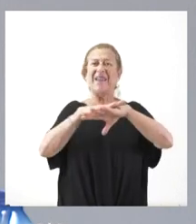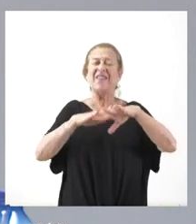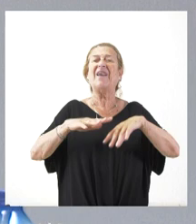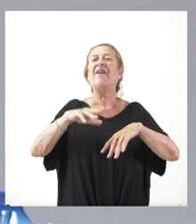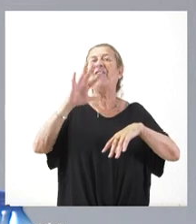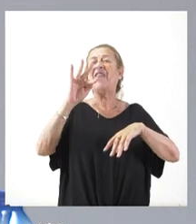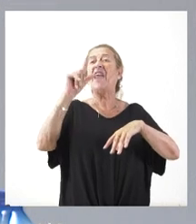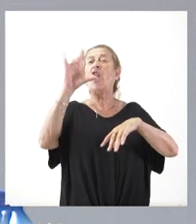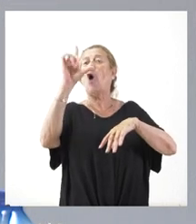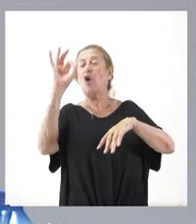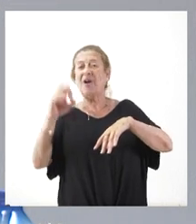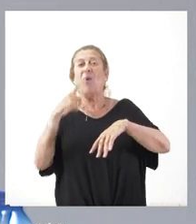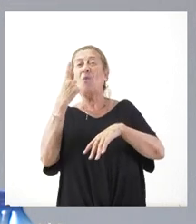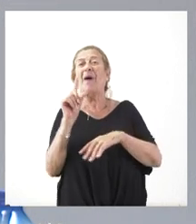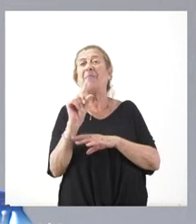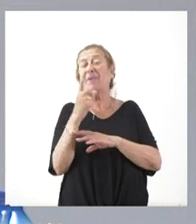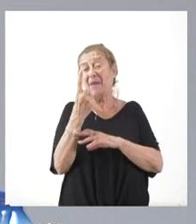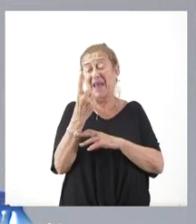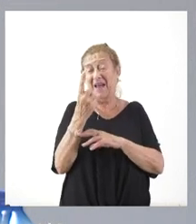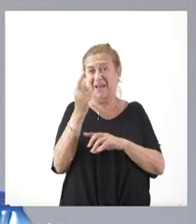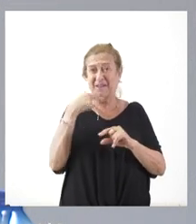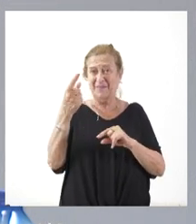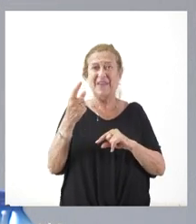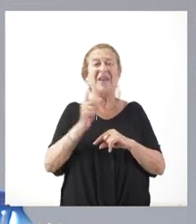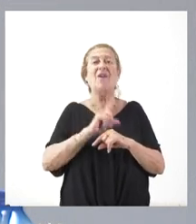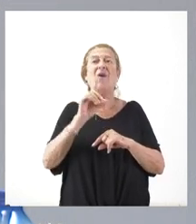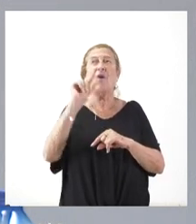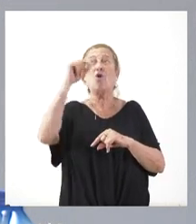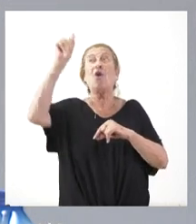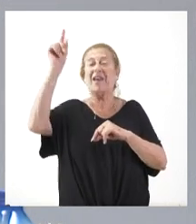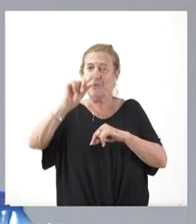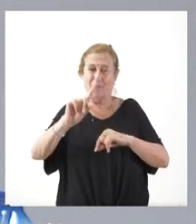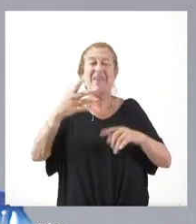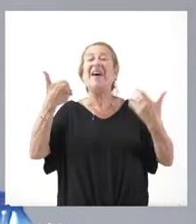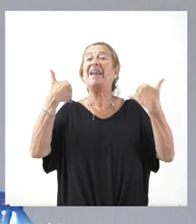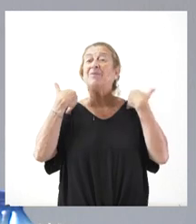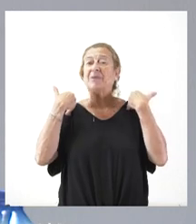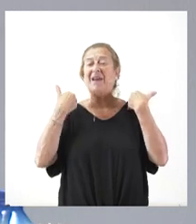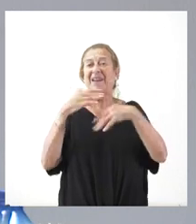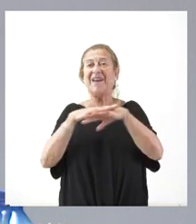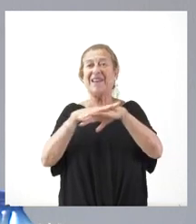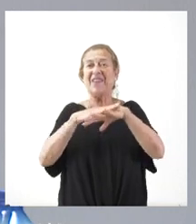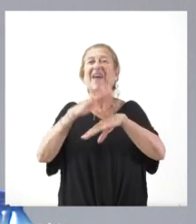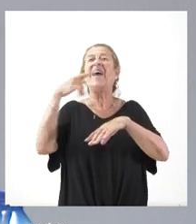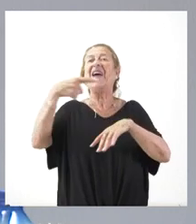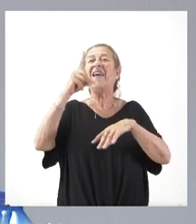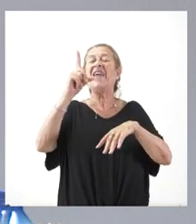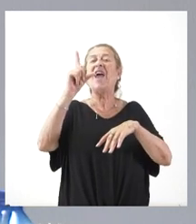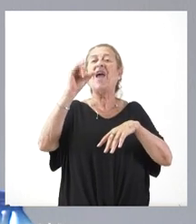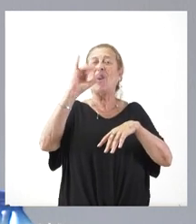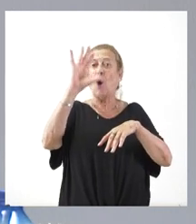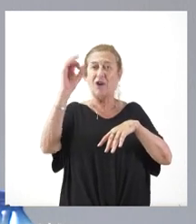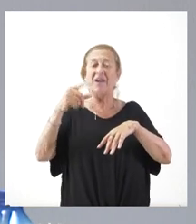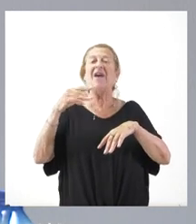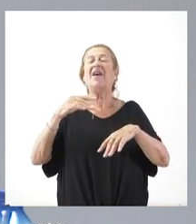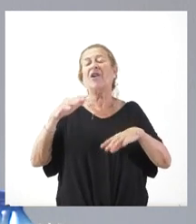Una primera precisión, no tanto una corrección. La responsabilidad de la red CILOG es de la Consejería de